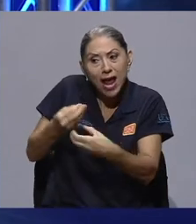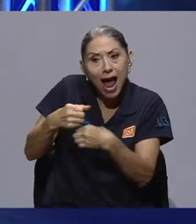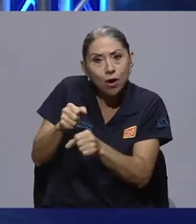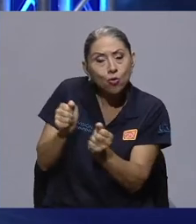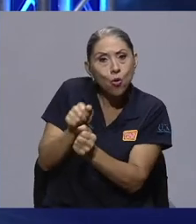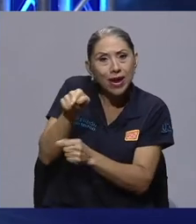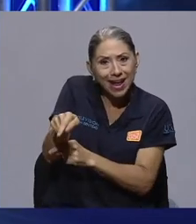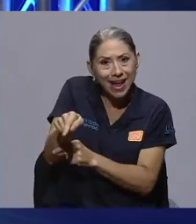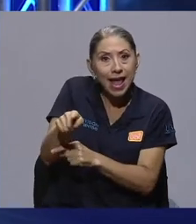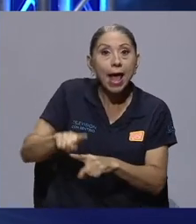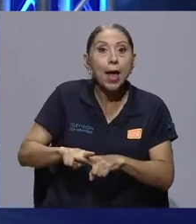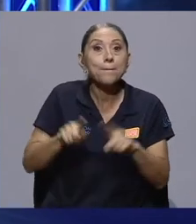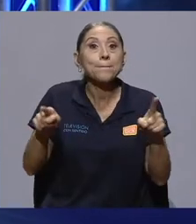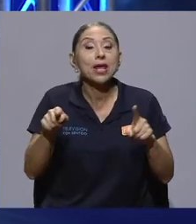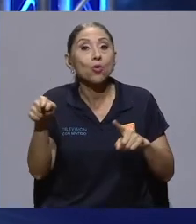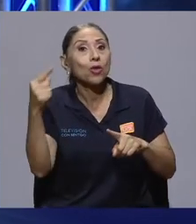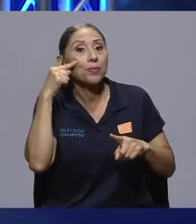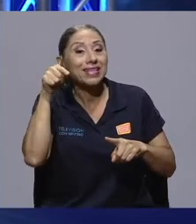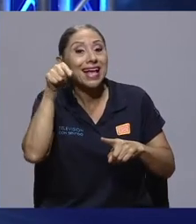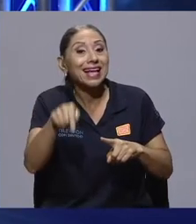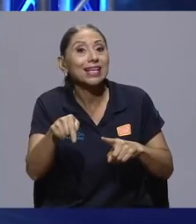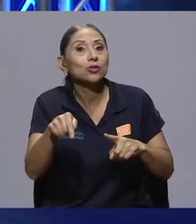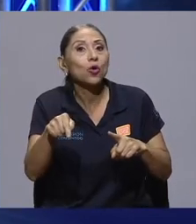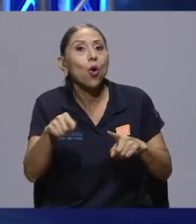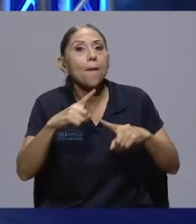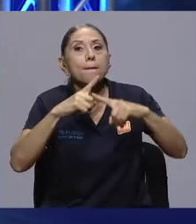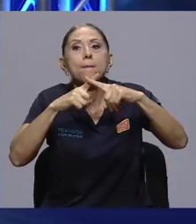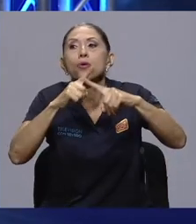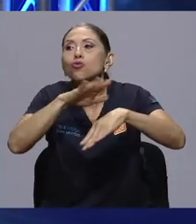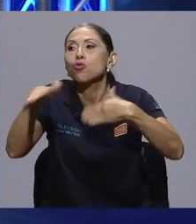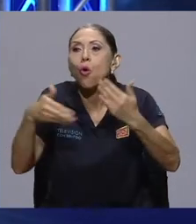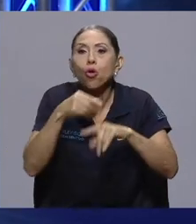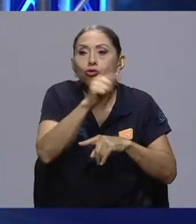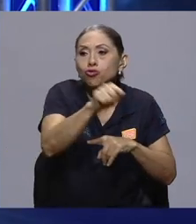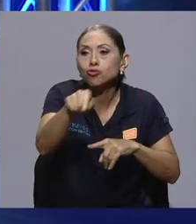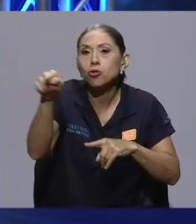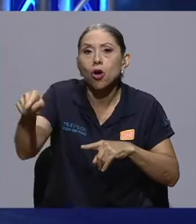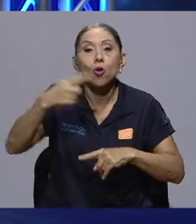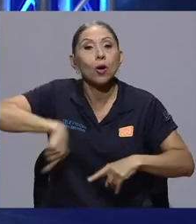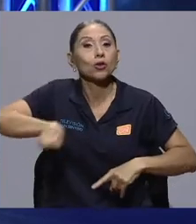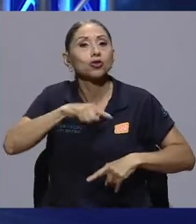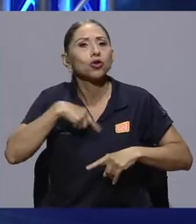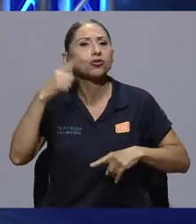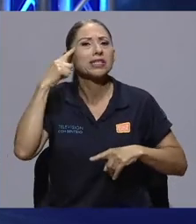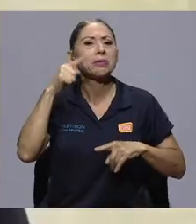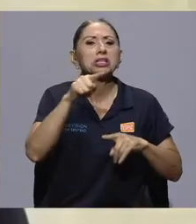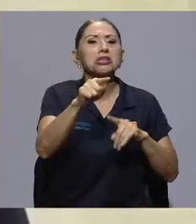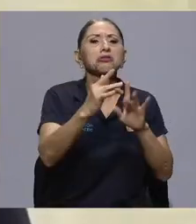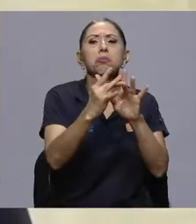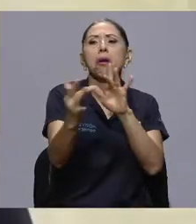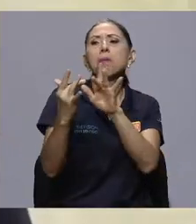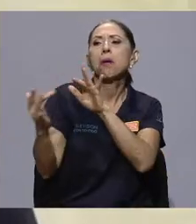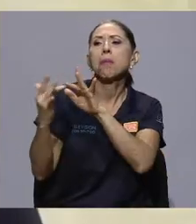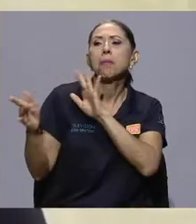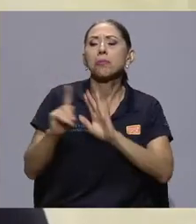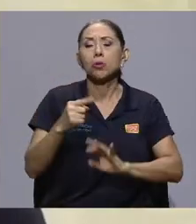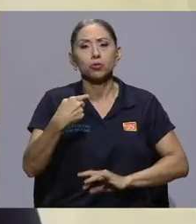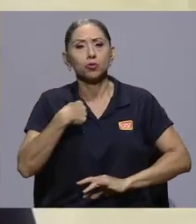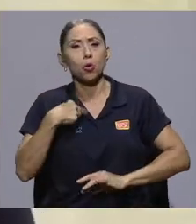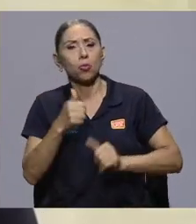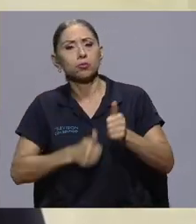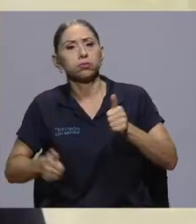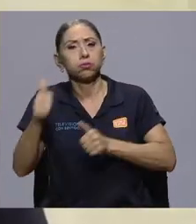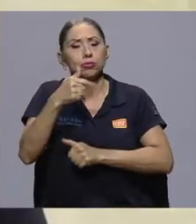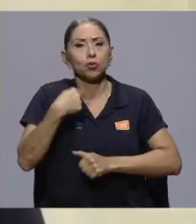eso a la N, cuando todos estamos desconectados y pensando que yo soy lo más importante, que yo soy el centro del universo,